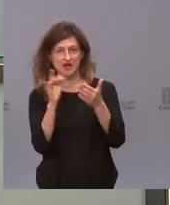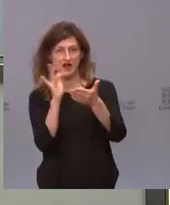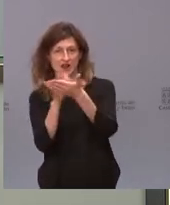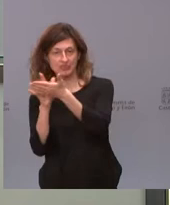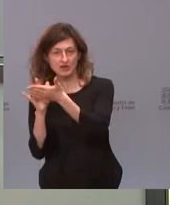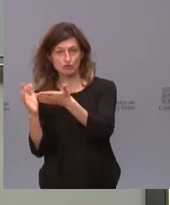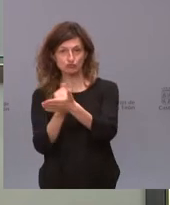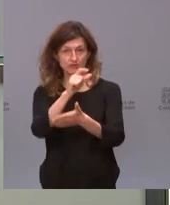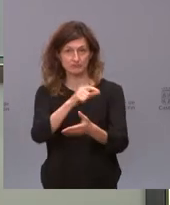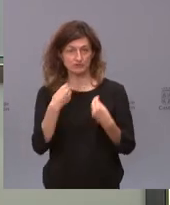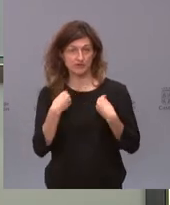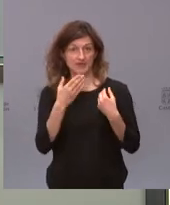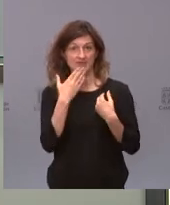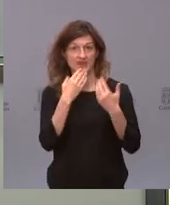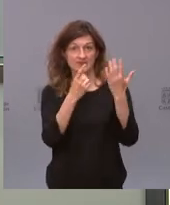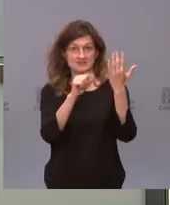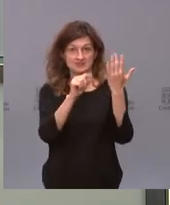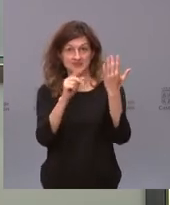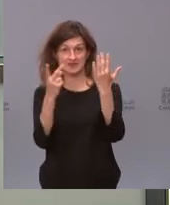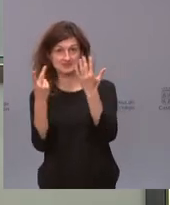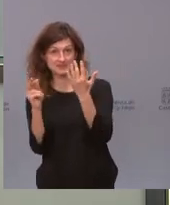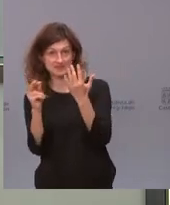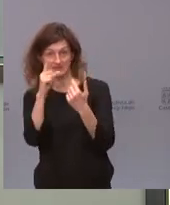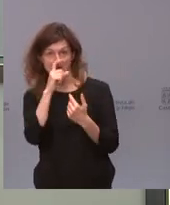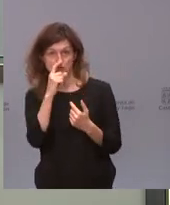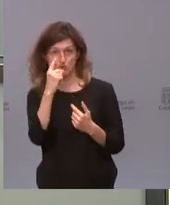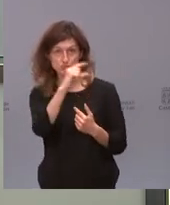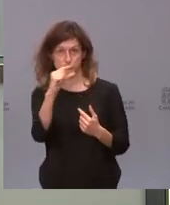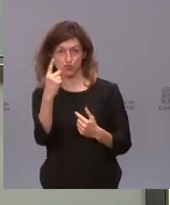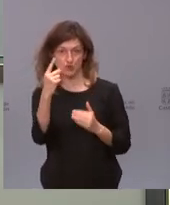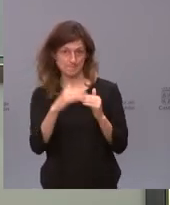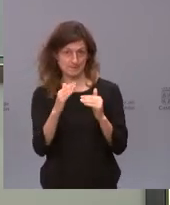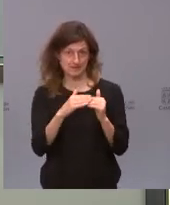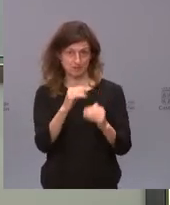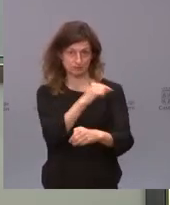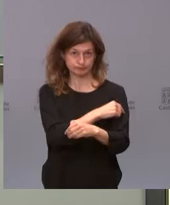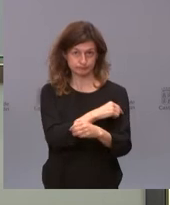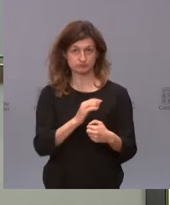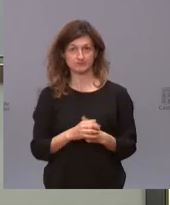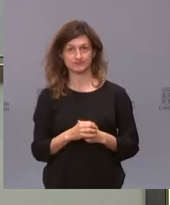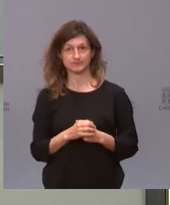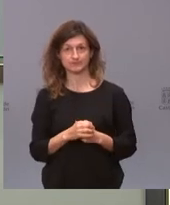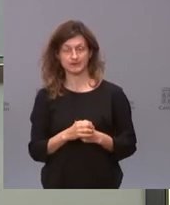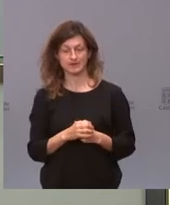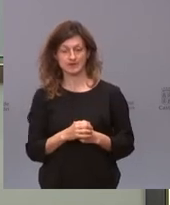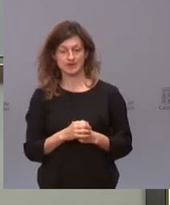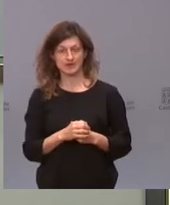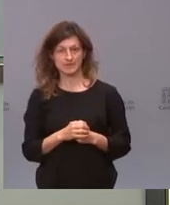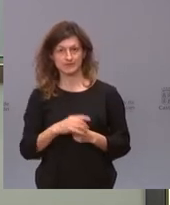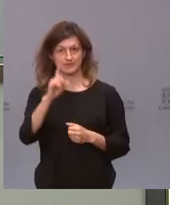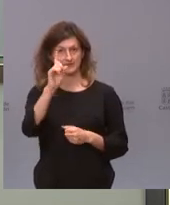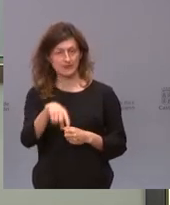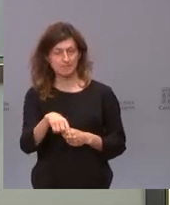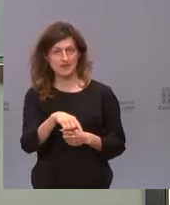tener a toda la población de 60 y 70 años, al menos, con una dosis puesta. Y luego también quería